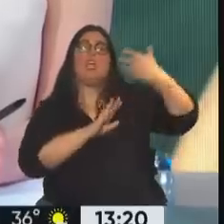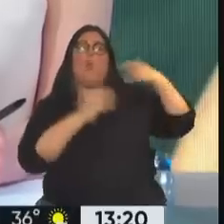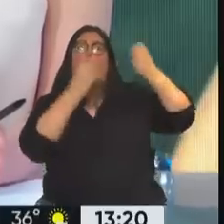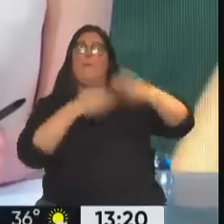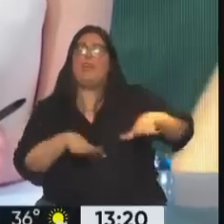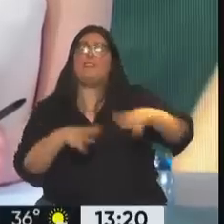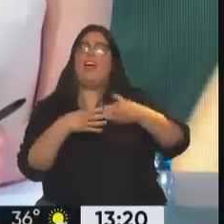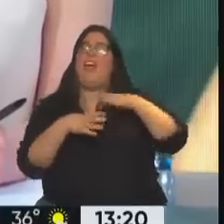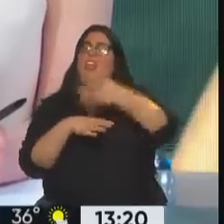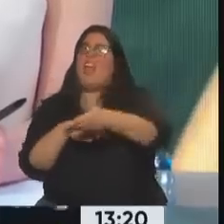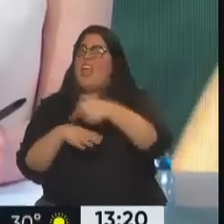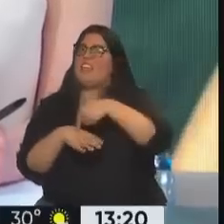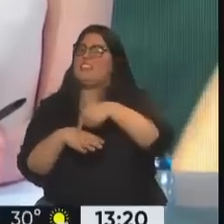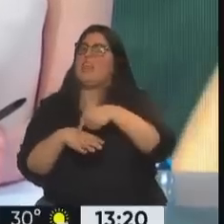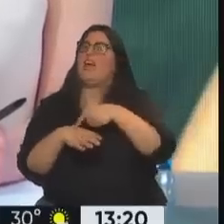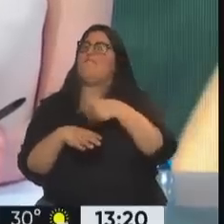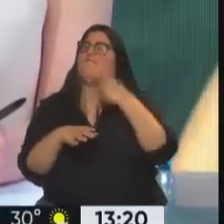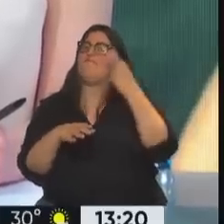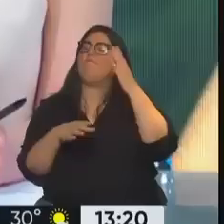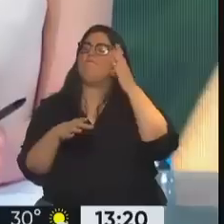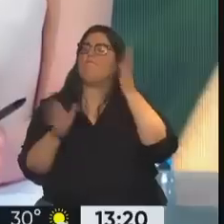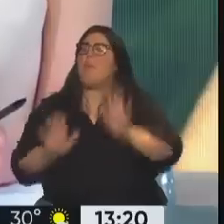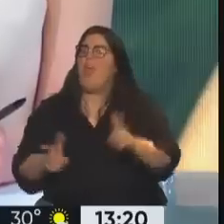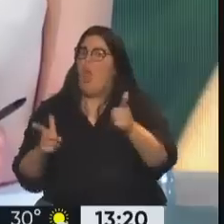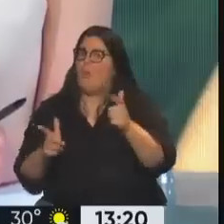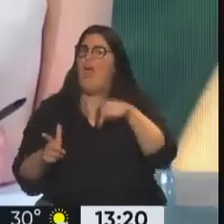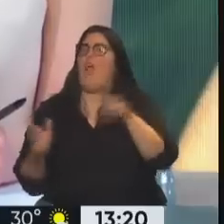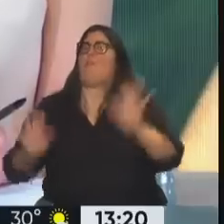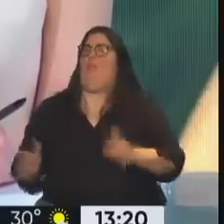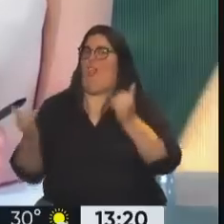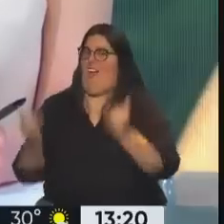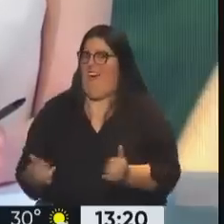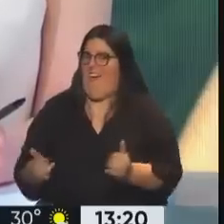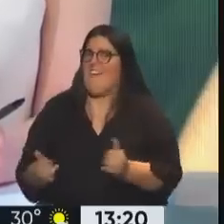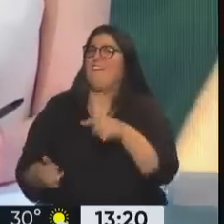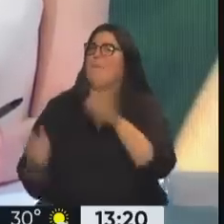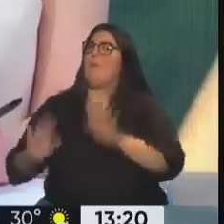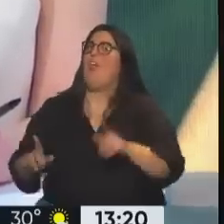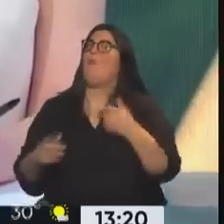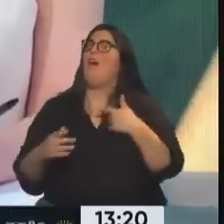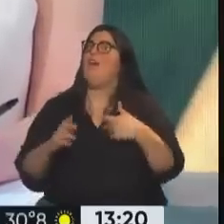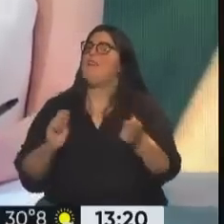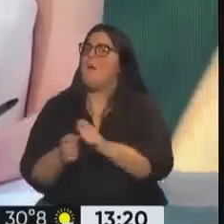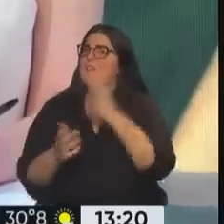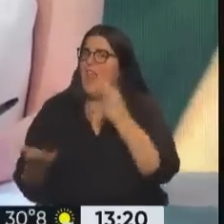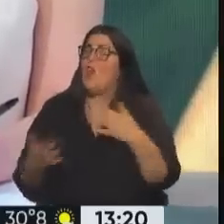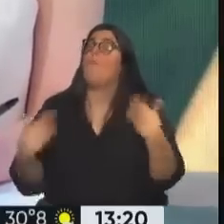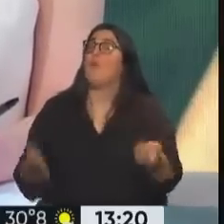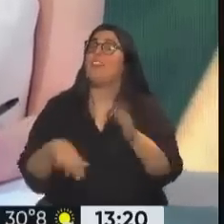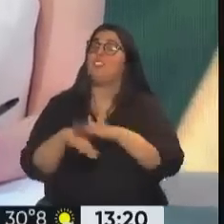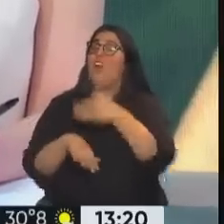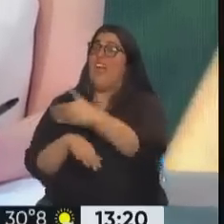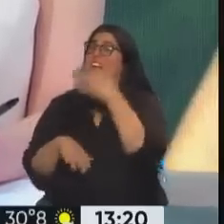pudimos hacer muchos cambios, ahora está prevenida y dispuesta a todo para evitar todos los cambios y por eso también la extrema derecha que la